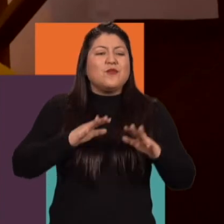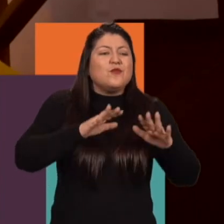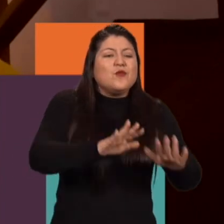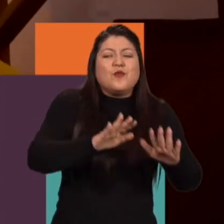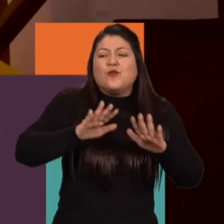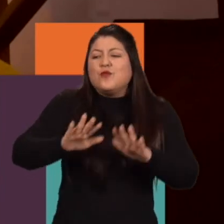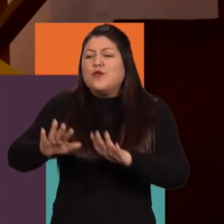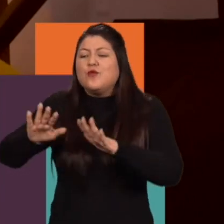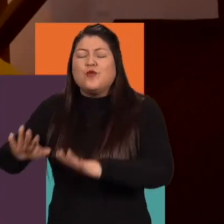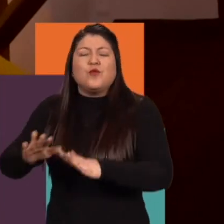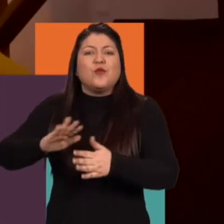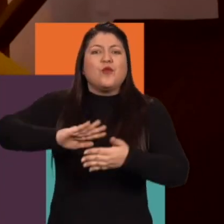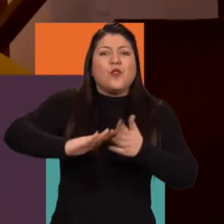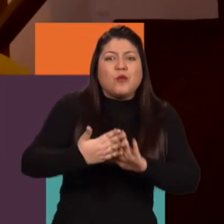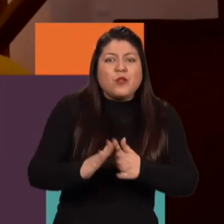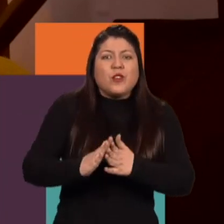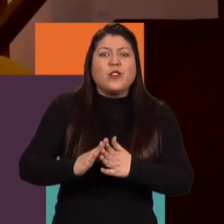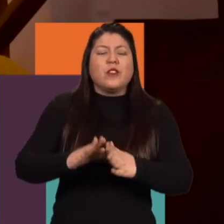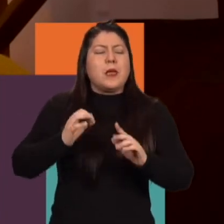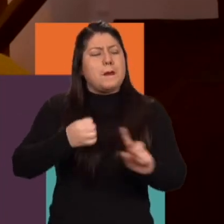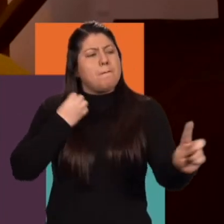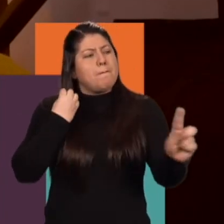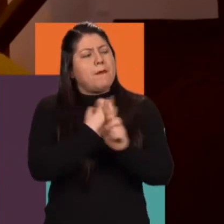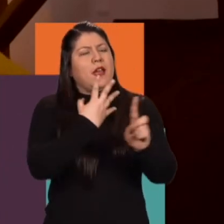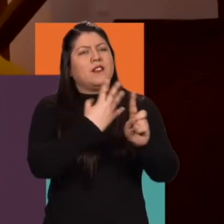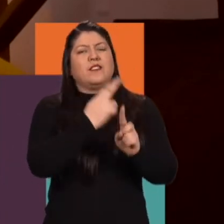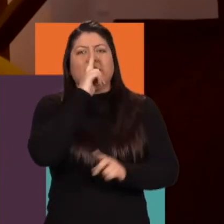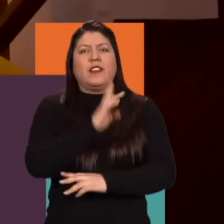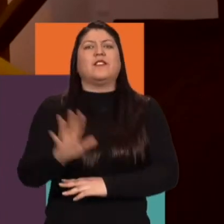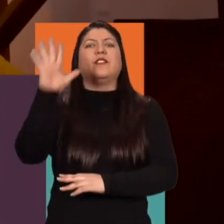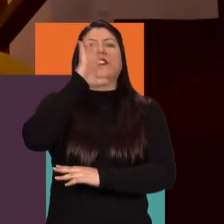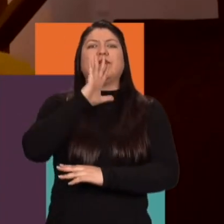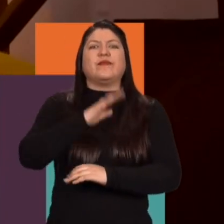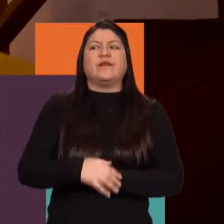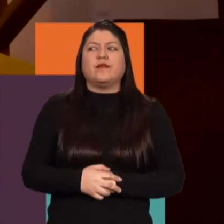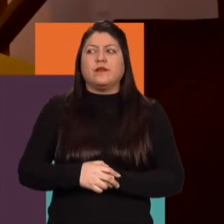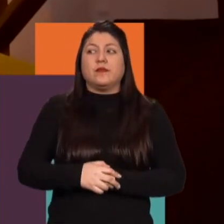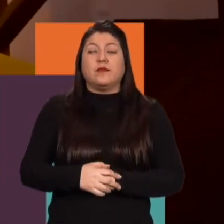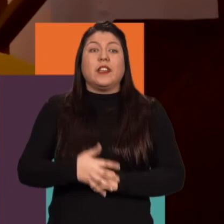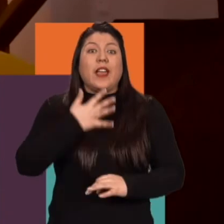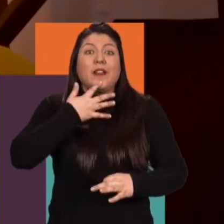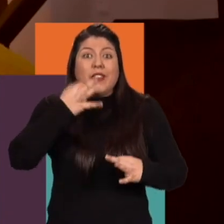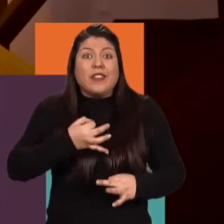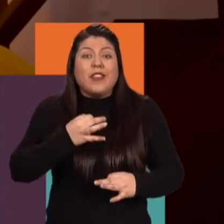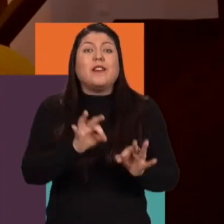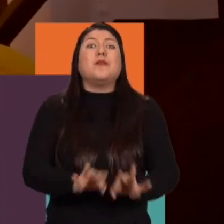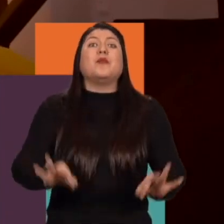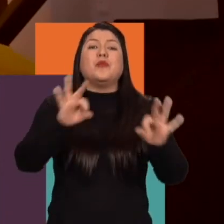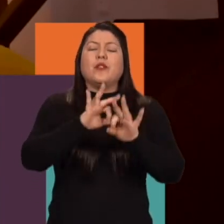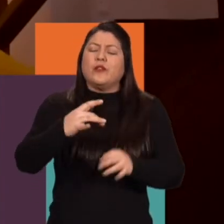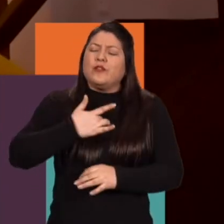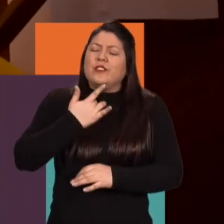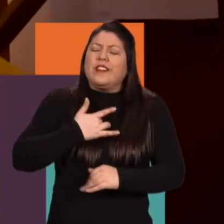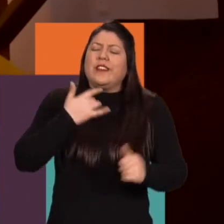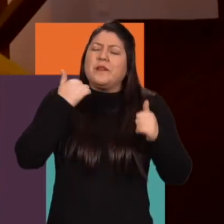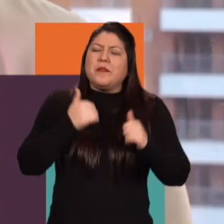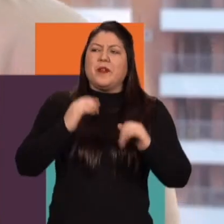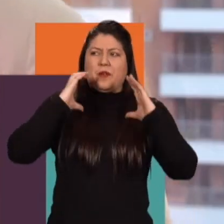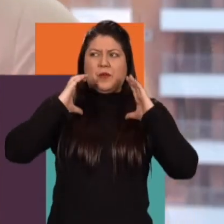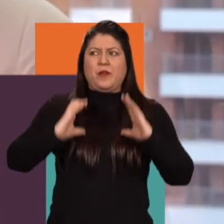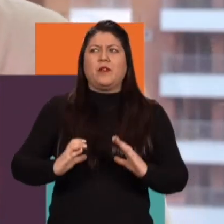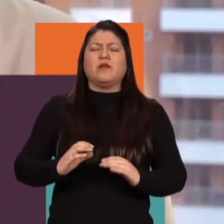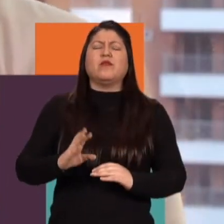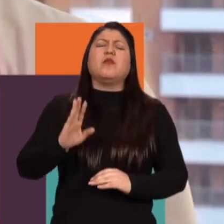construir una mejor realidad desde su entorno local desde sus comunidades y buscar el impacto nacional